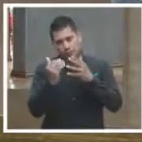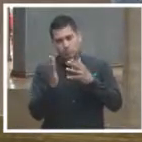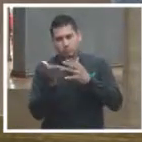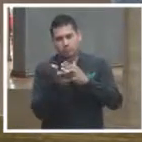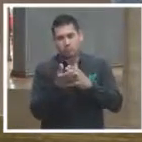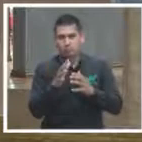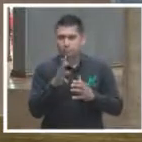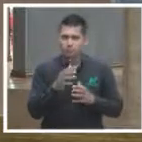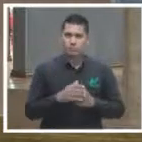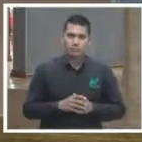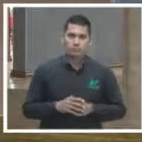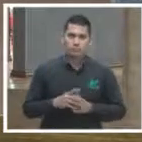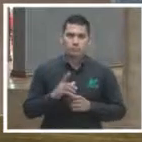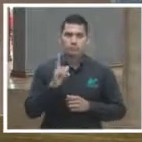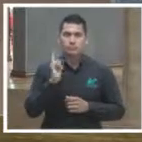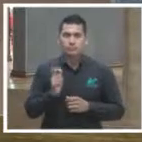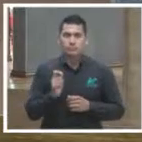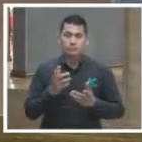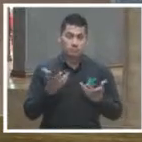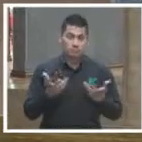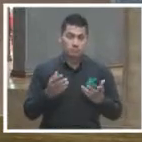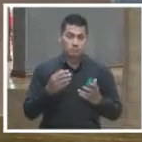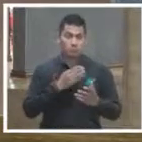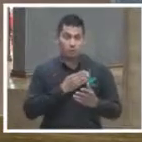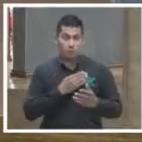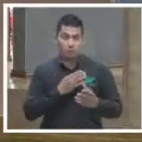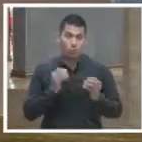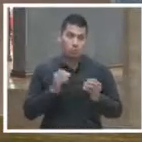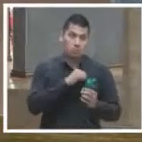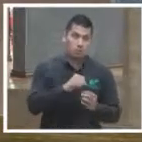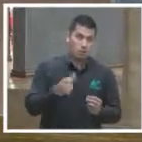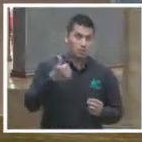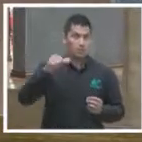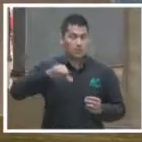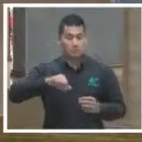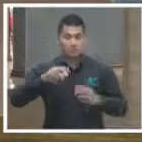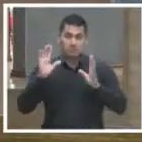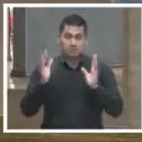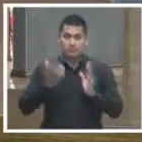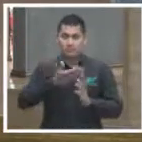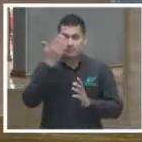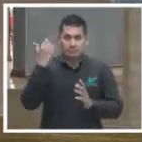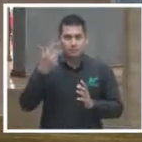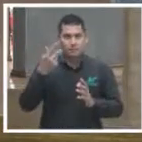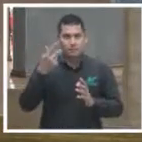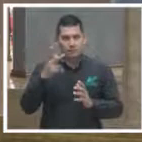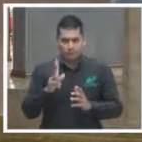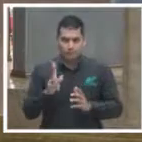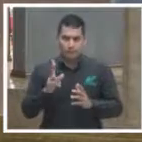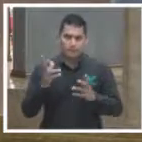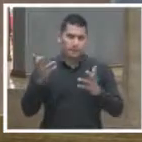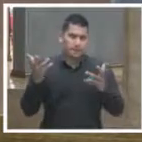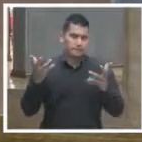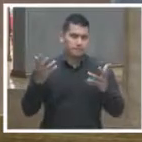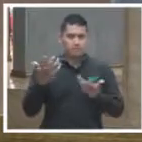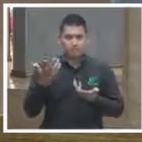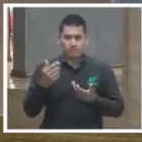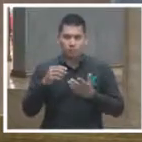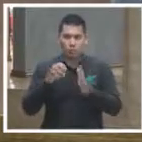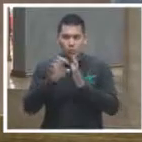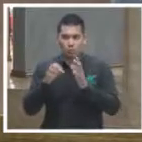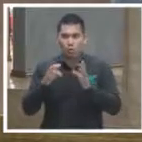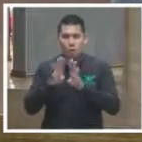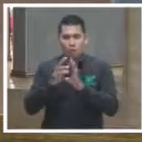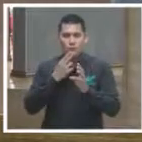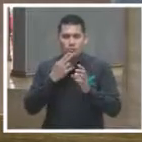esto quiere pues no sé si sea bueno o malo pero en términos de cómo